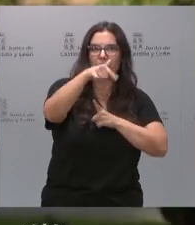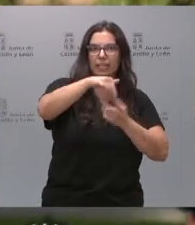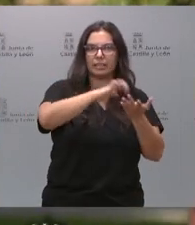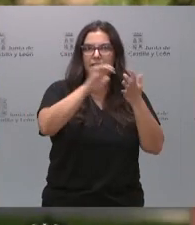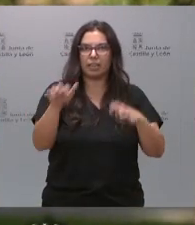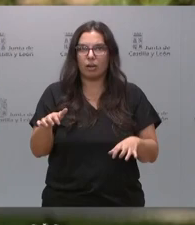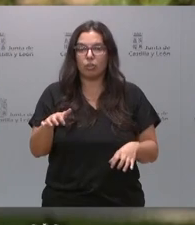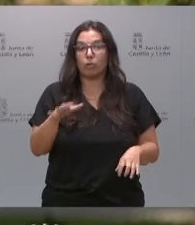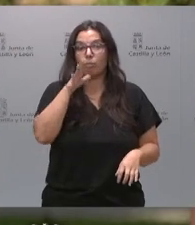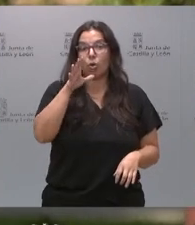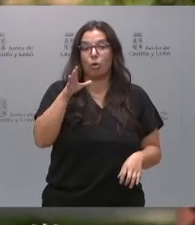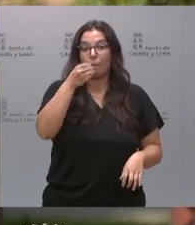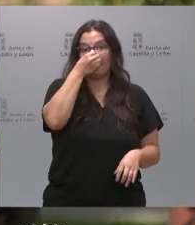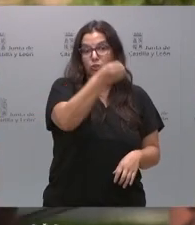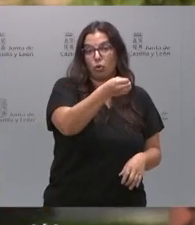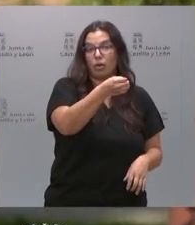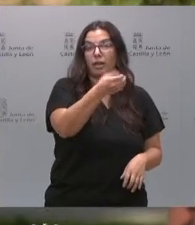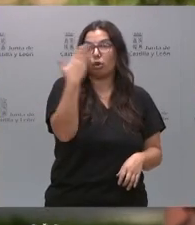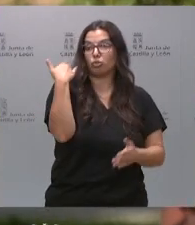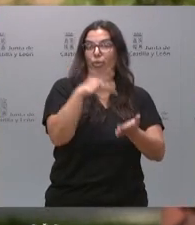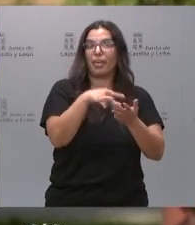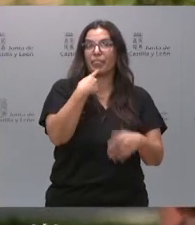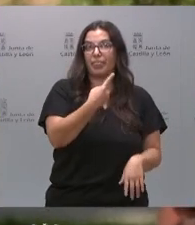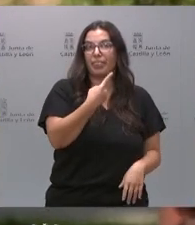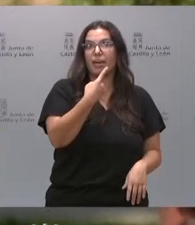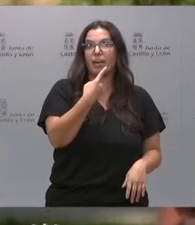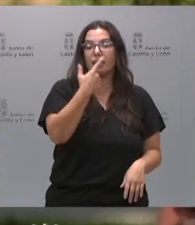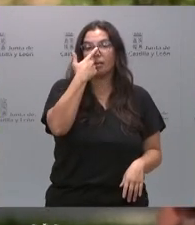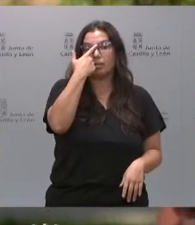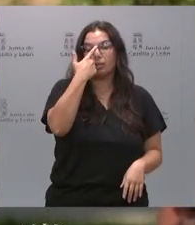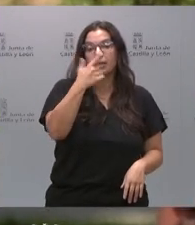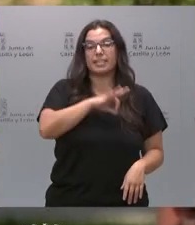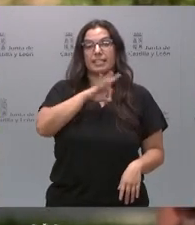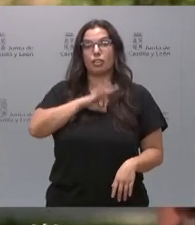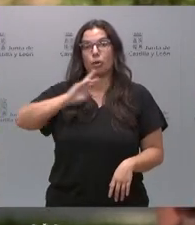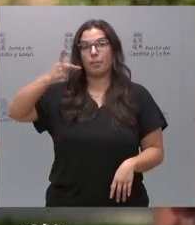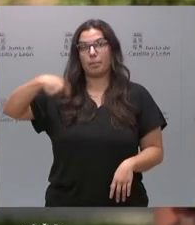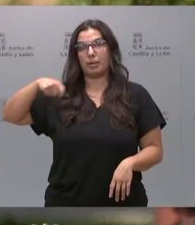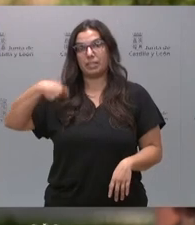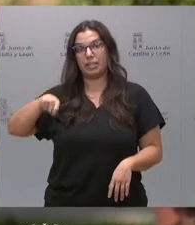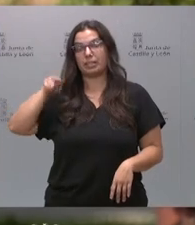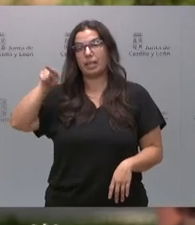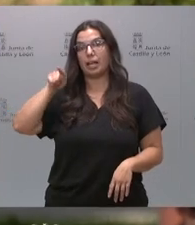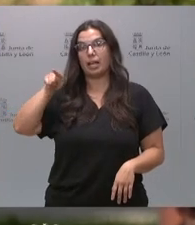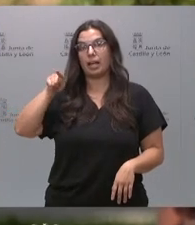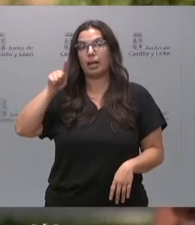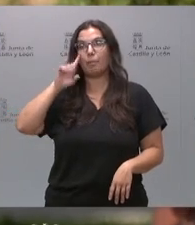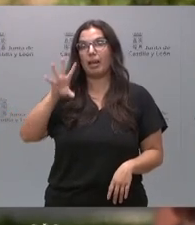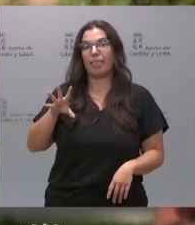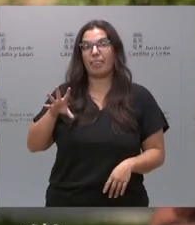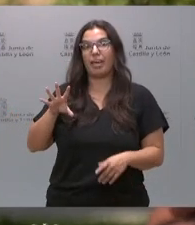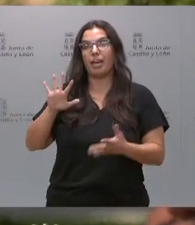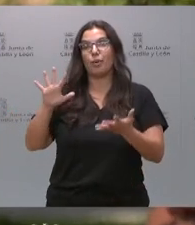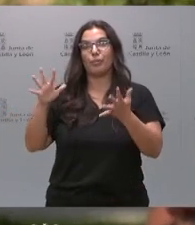teniendo en cuenta que el Partido Socialista decía el otro día que al señor Gallardo se le está poniendo cara de IGEA. No sé si,